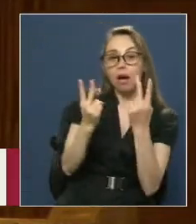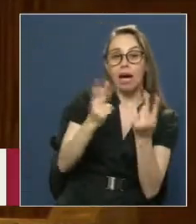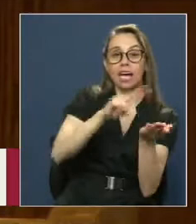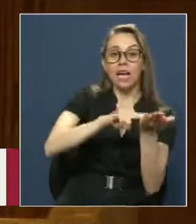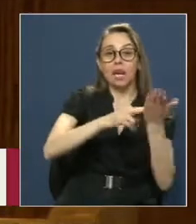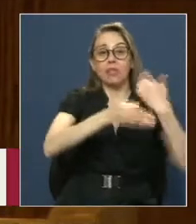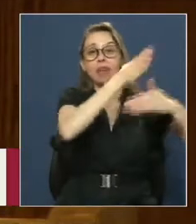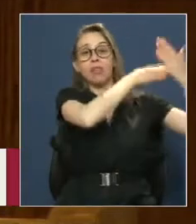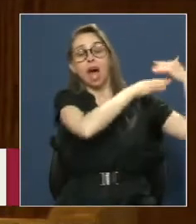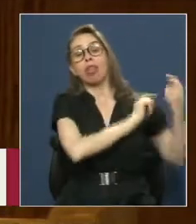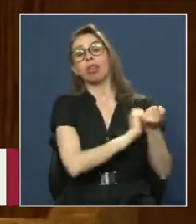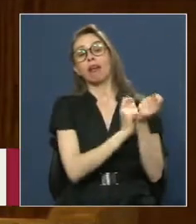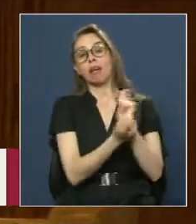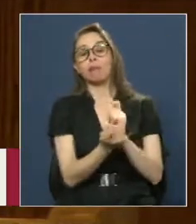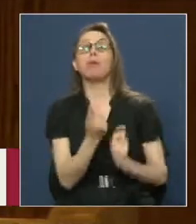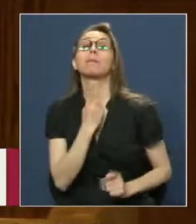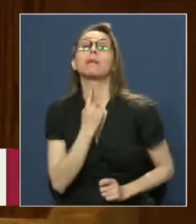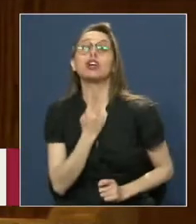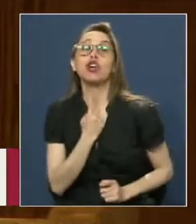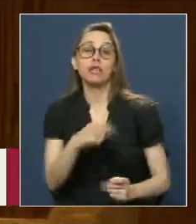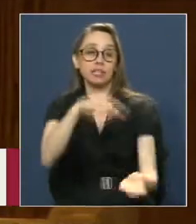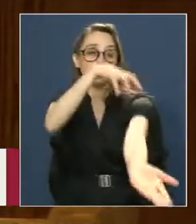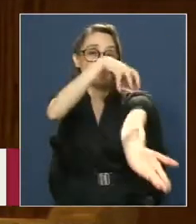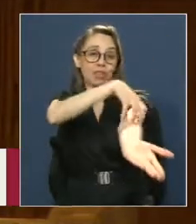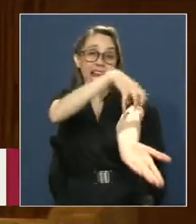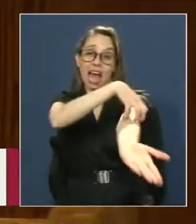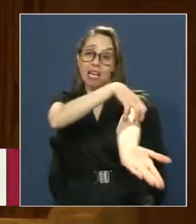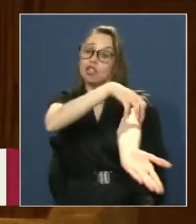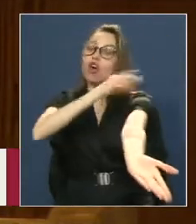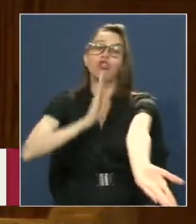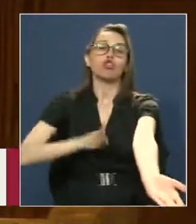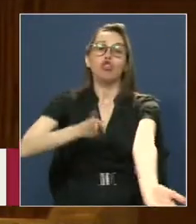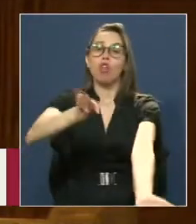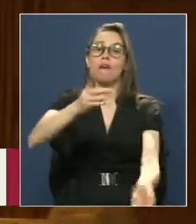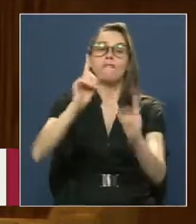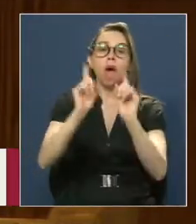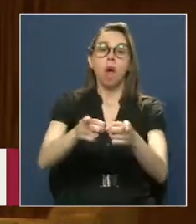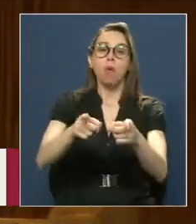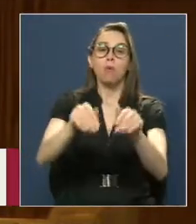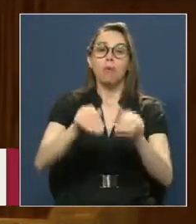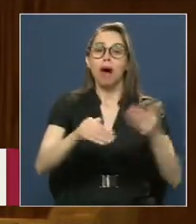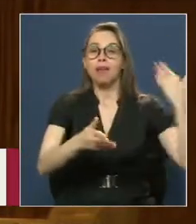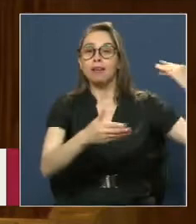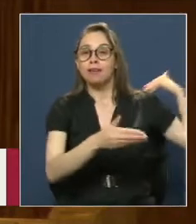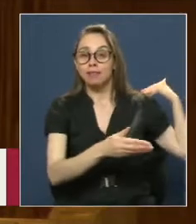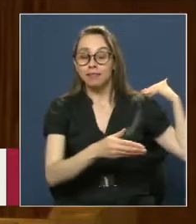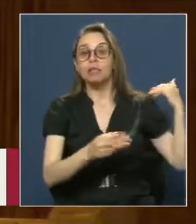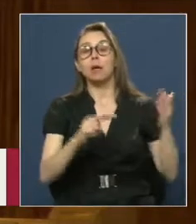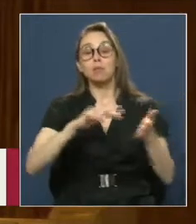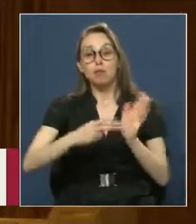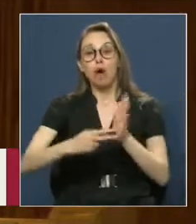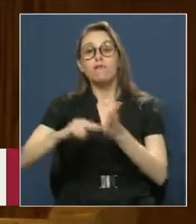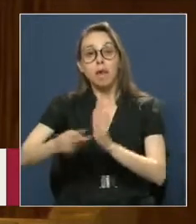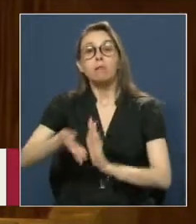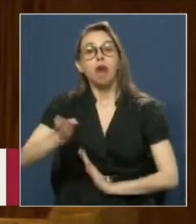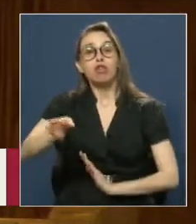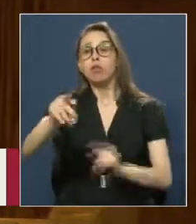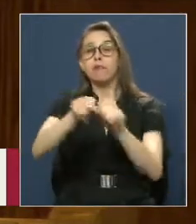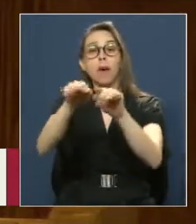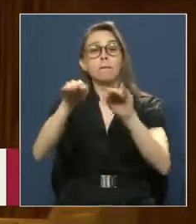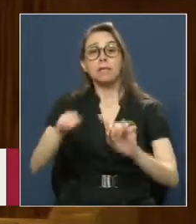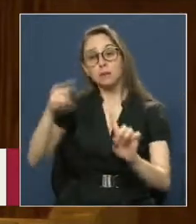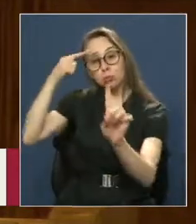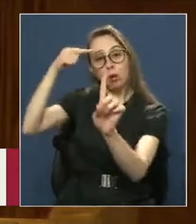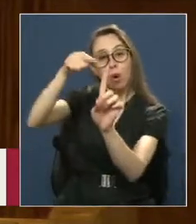cambiado Pero los anhelos Profundos De una región Siguen siendo Los mismos Los problemas Vitales Siguen girando Sobre el mismo eje